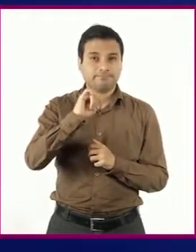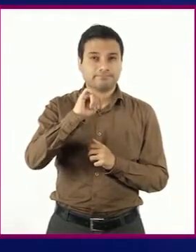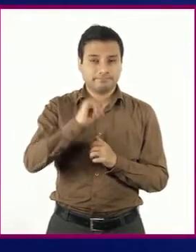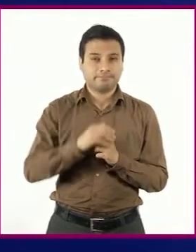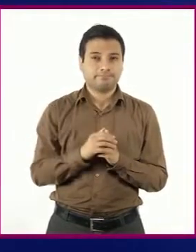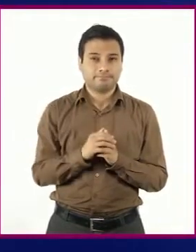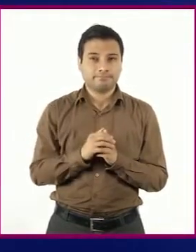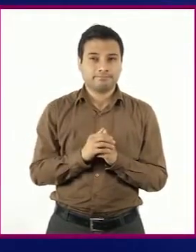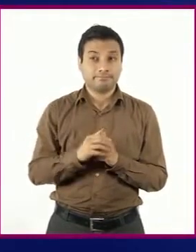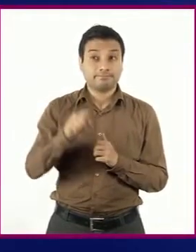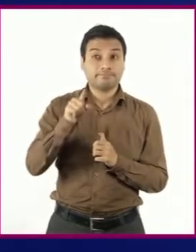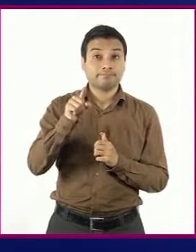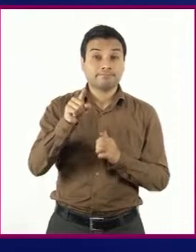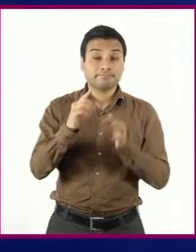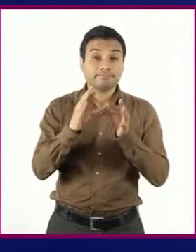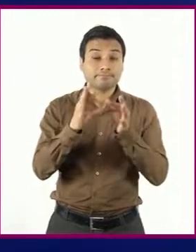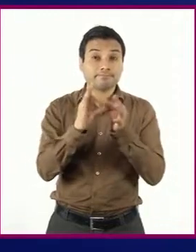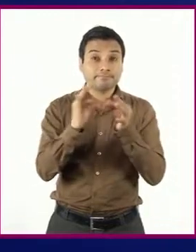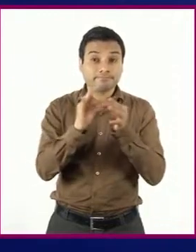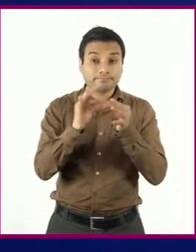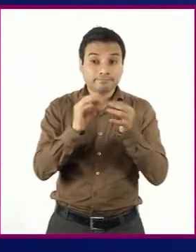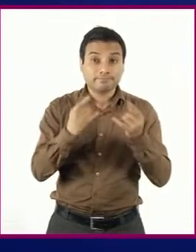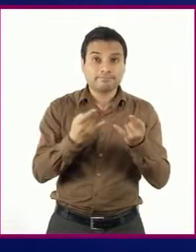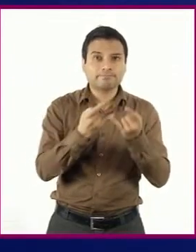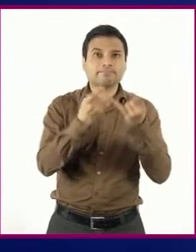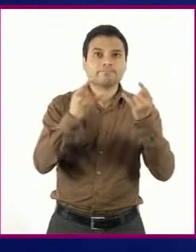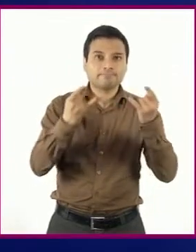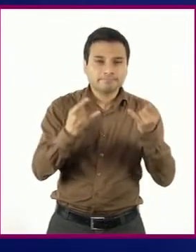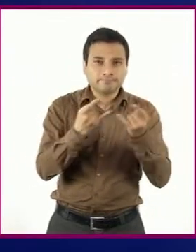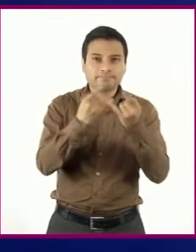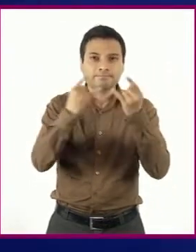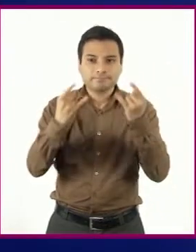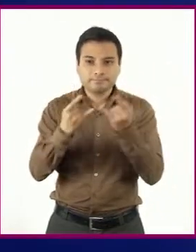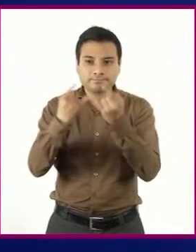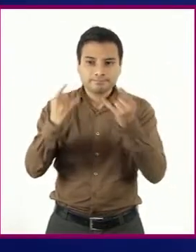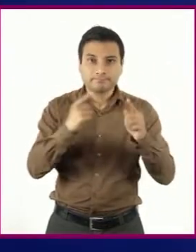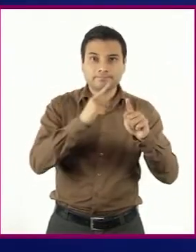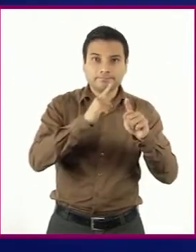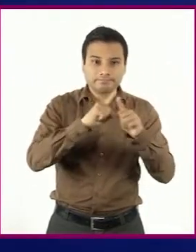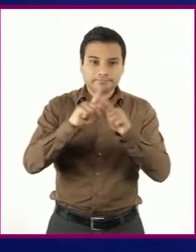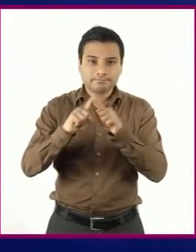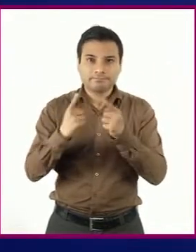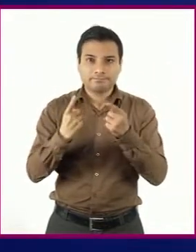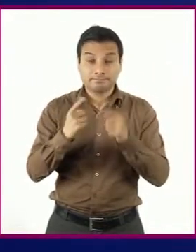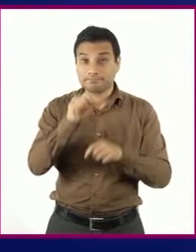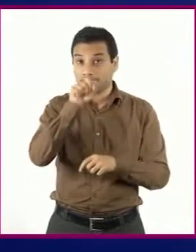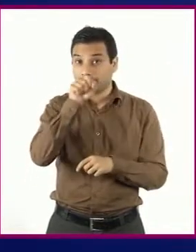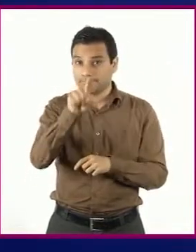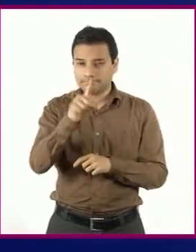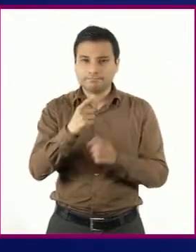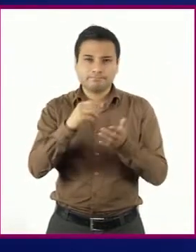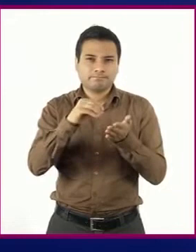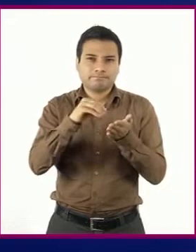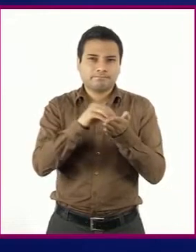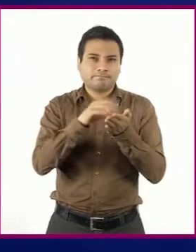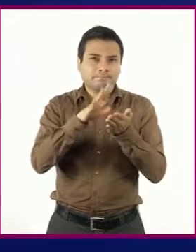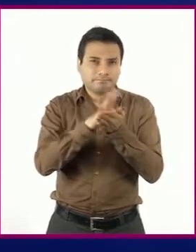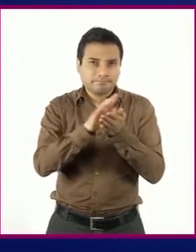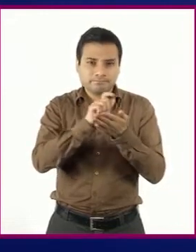Hace mención de los acontecimientos, pero también los comenta y los cuenta con su propio estilo.